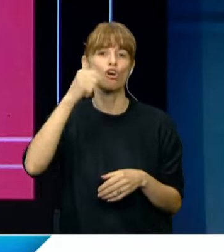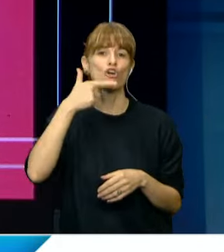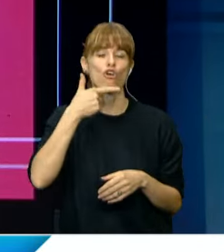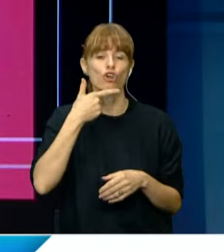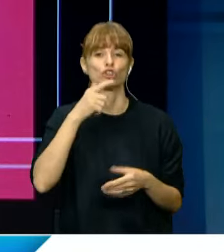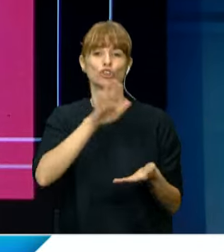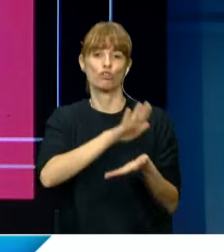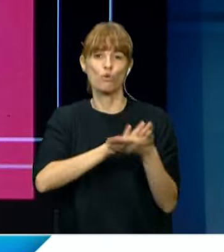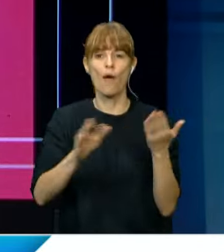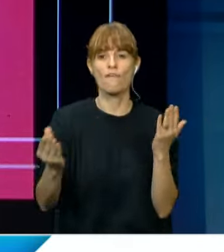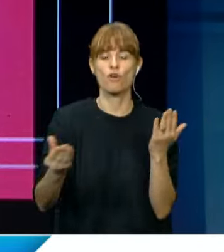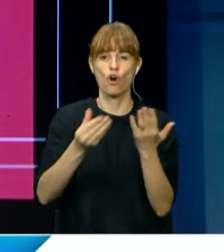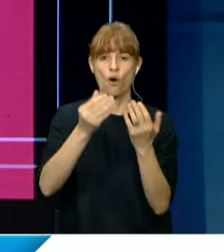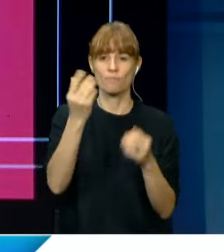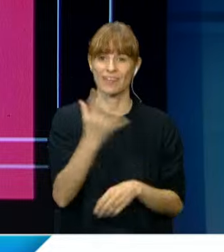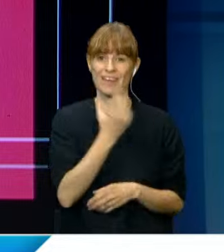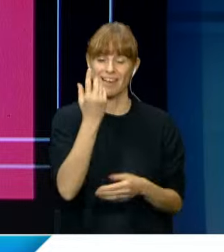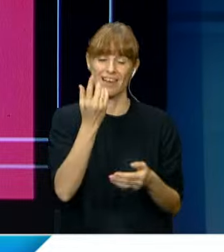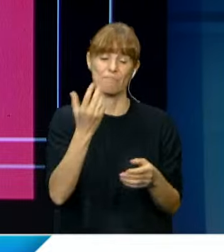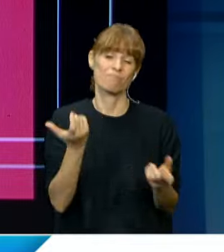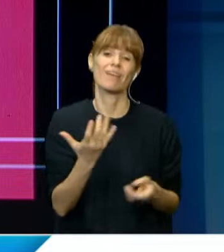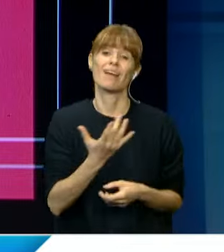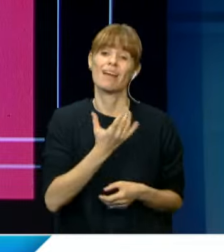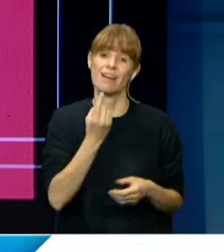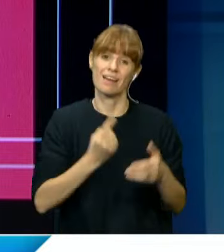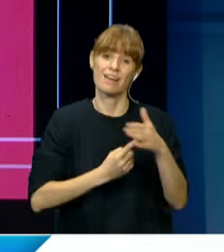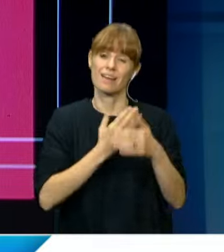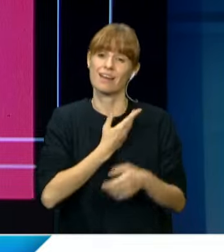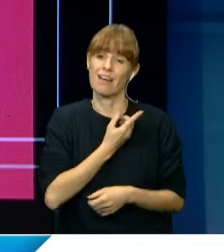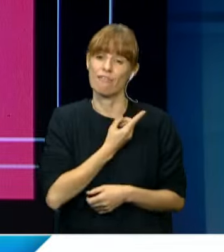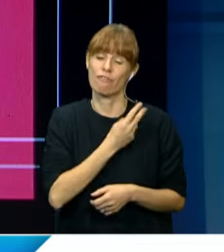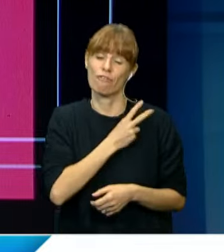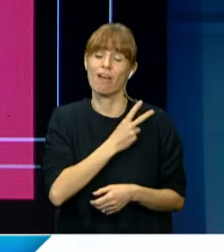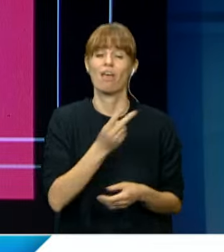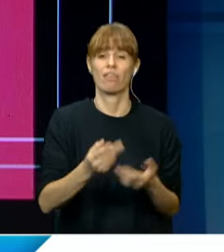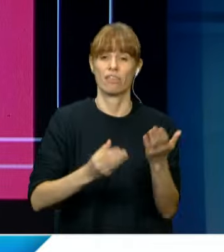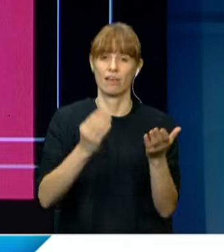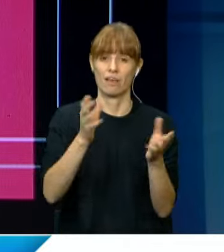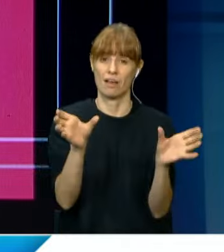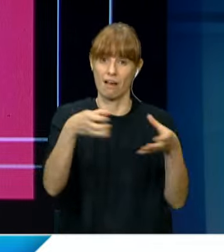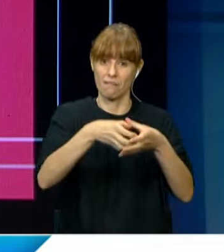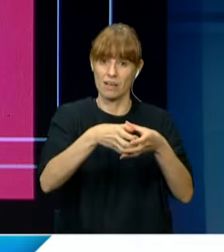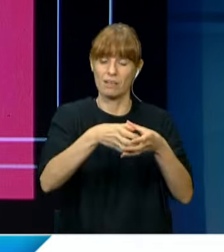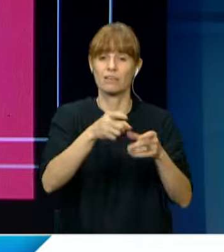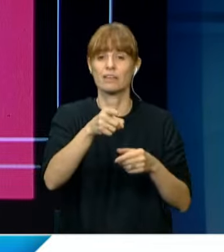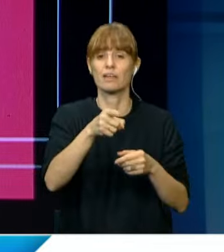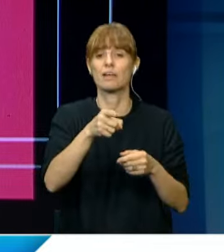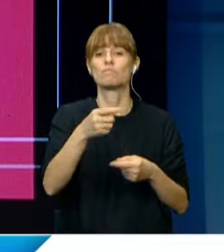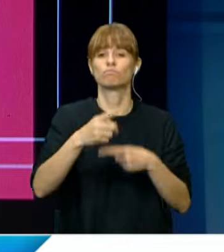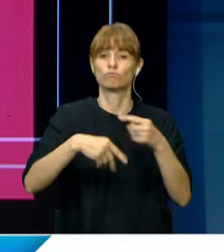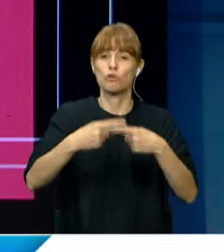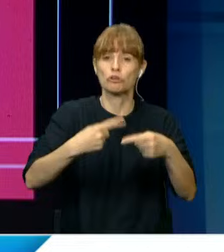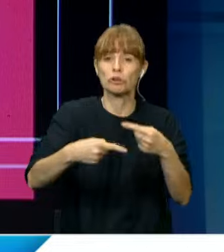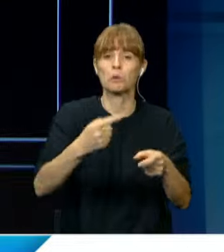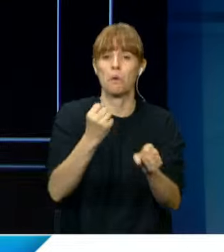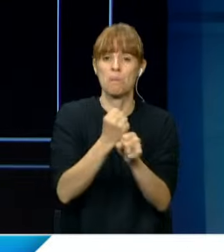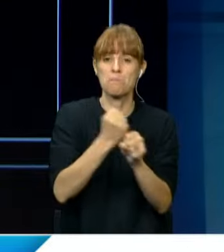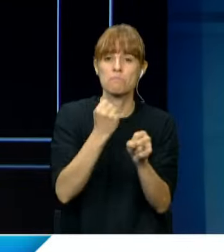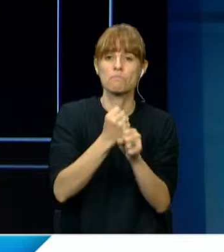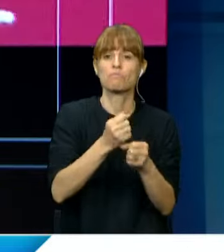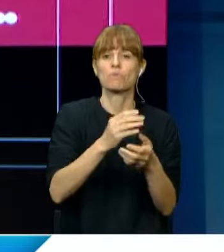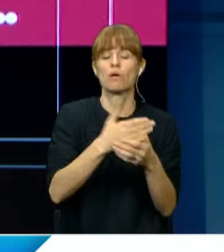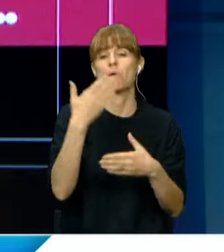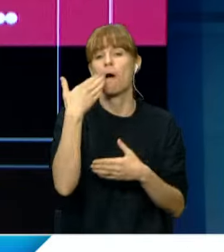de gabinete del Gobierno Nacional, continúa su labor de negociación con mandatarios